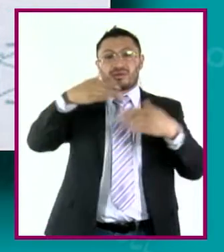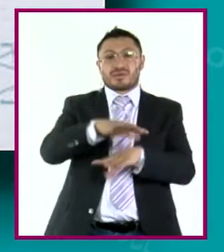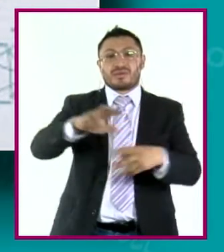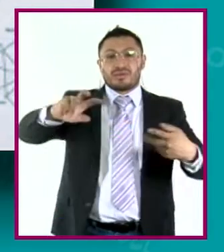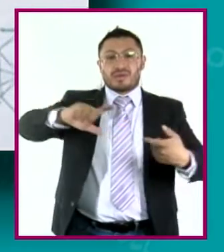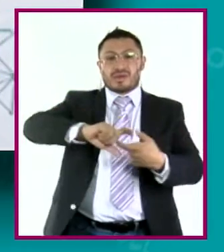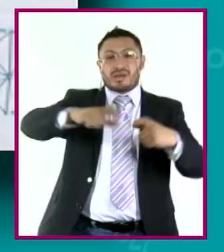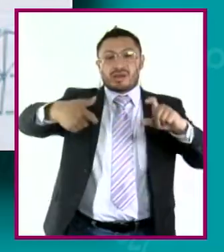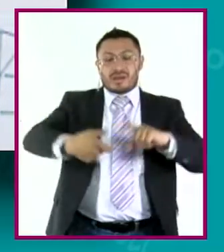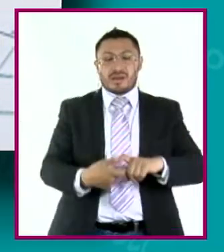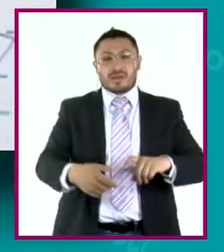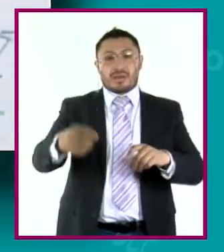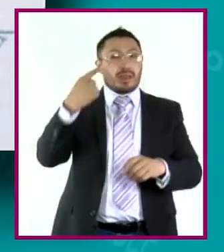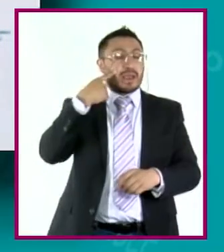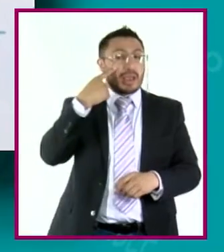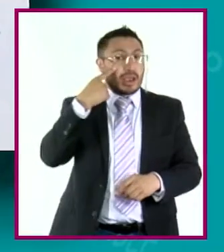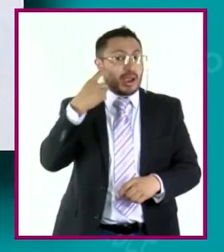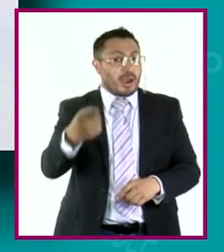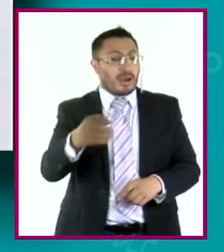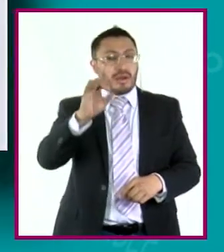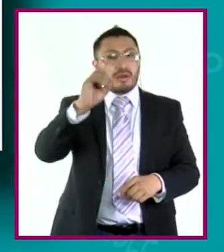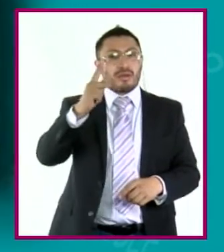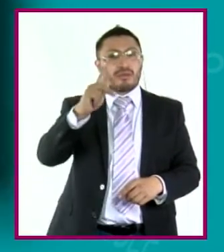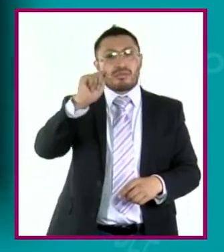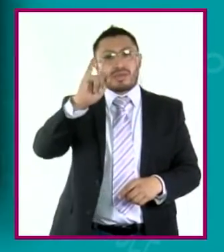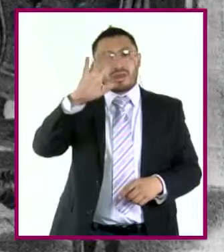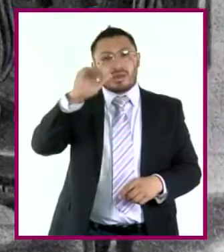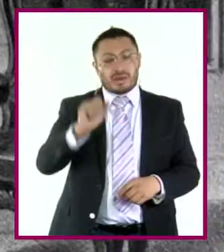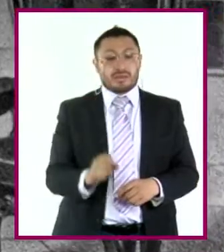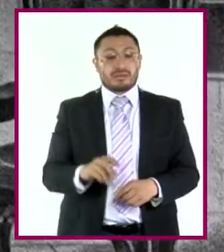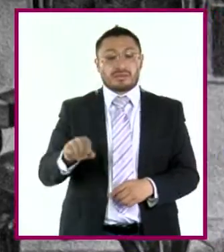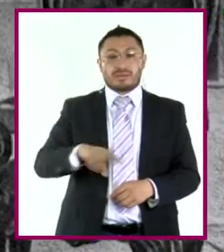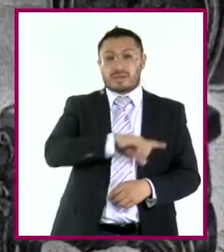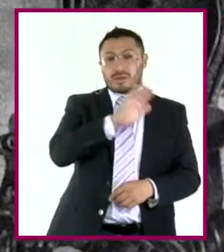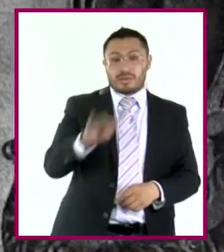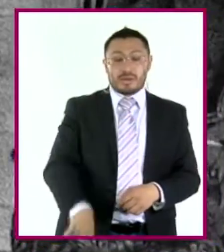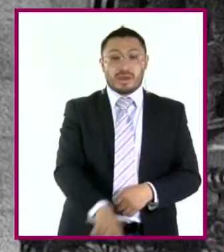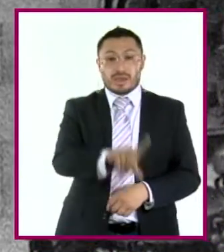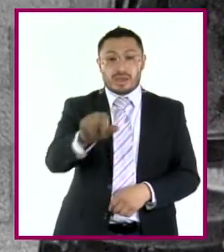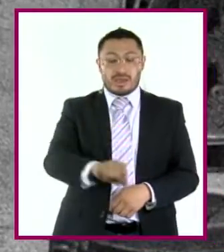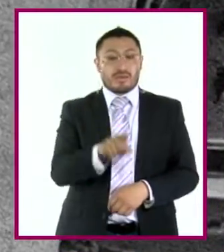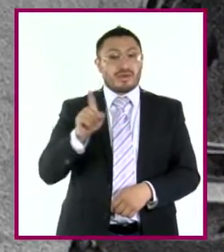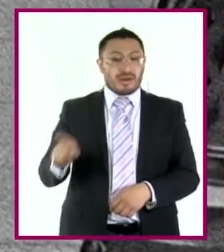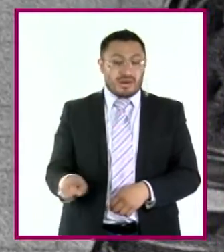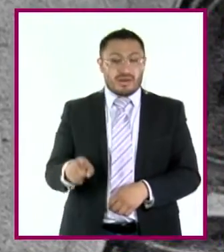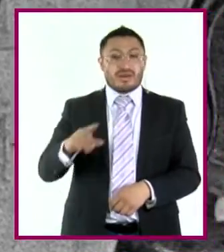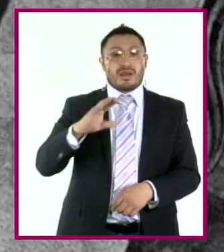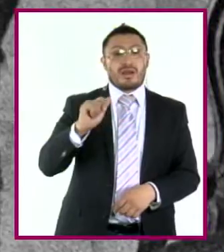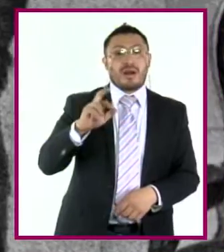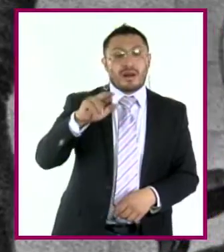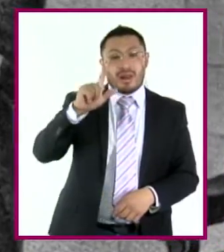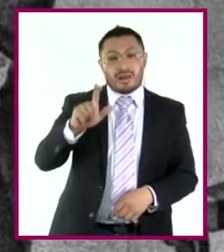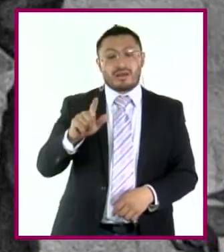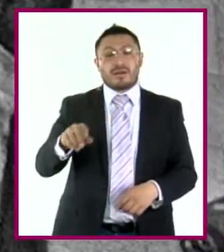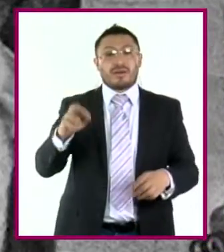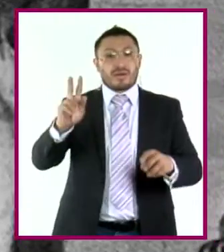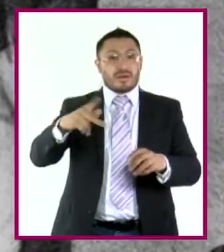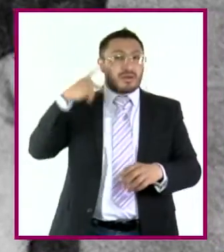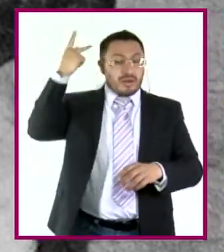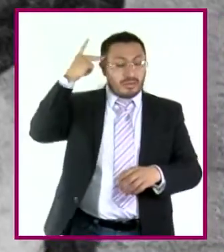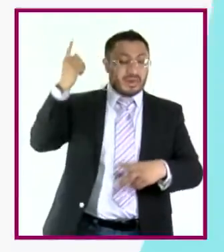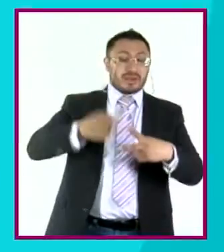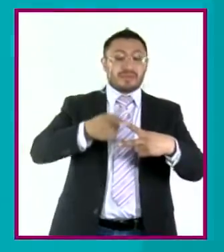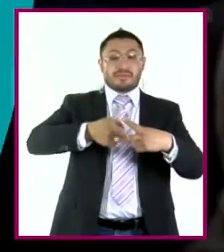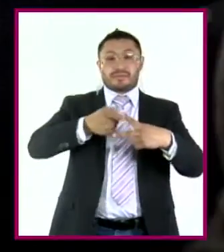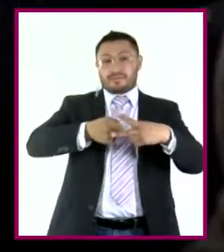óptica. Después de su muerte, Carl Fredrick Gauss recibió el título póstumo de príncipe de los matemáticos.